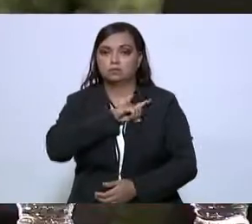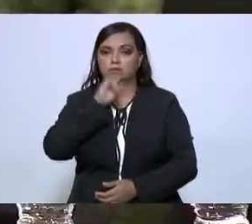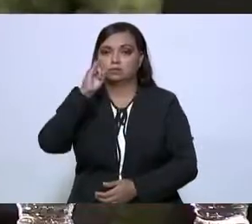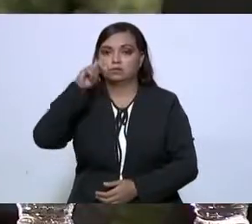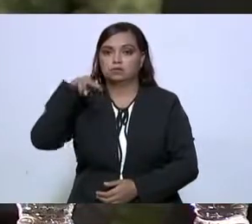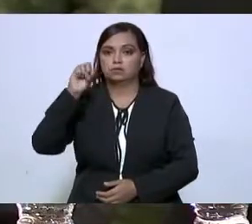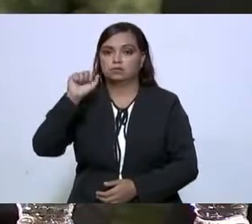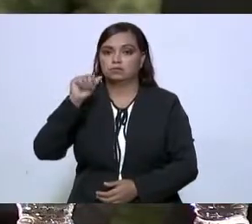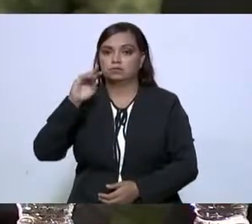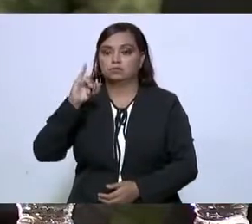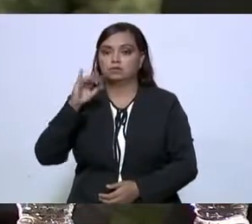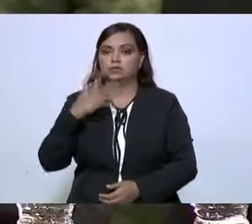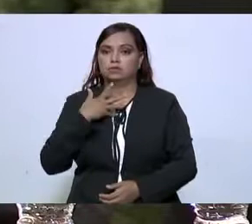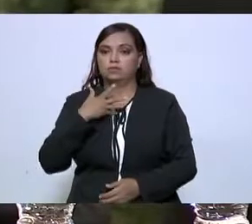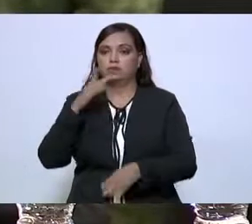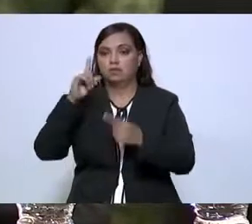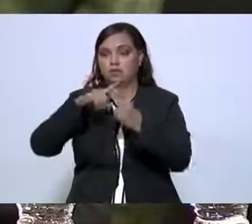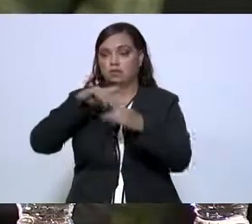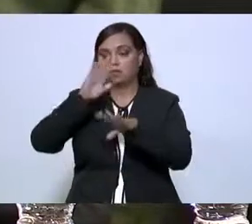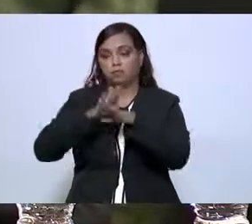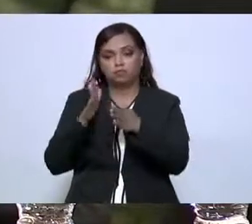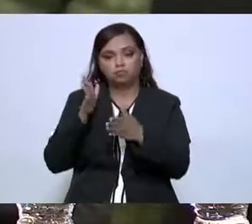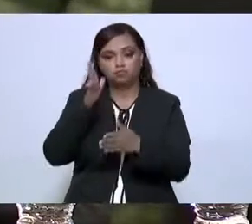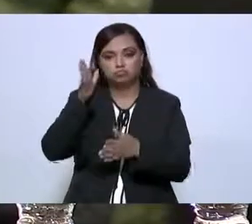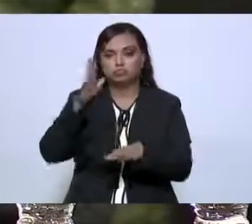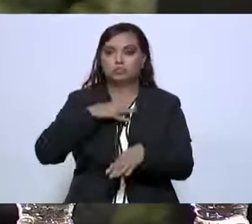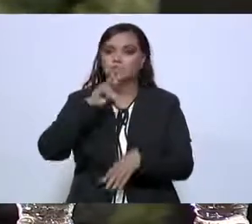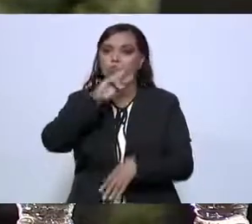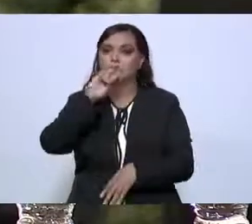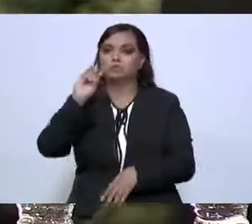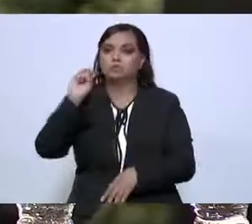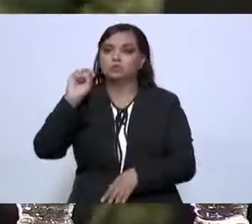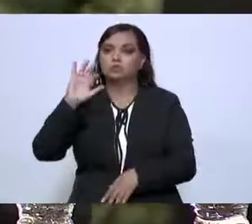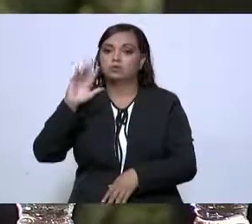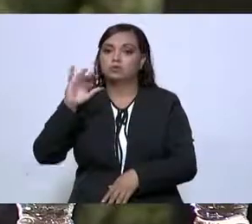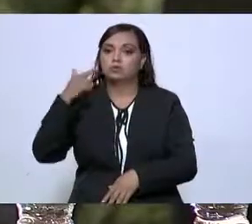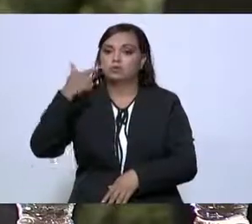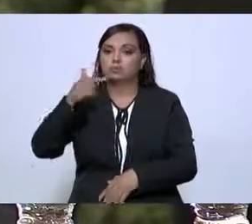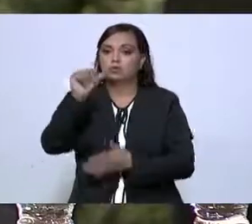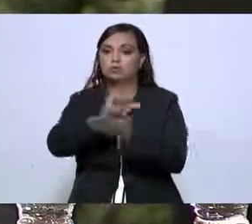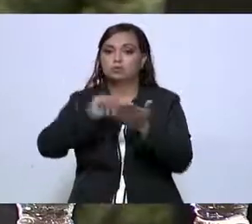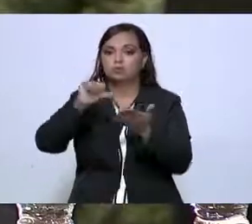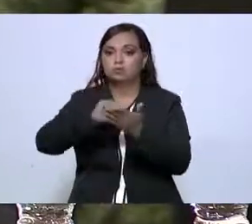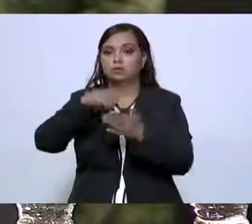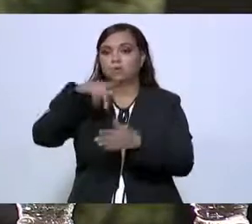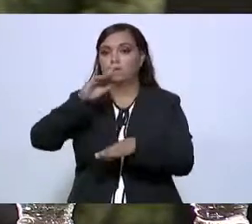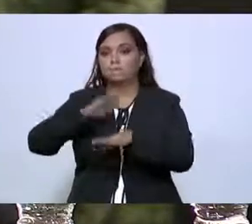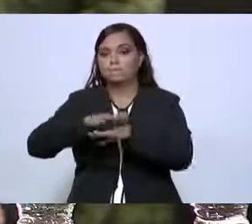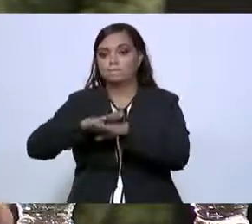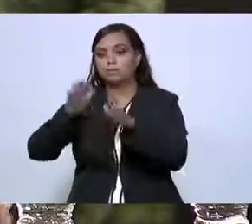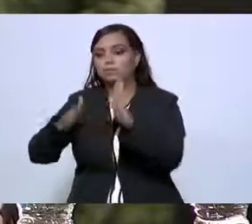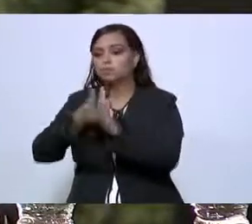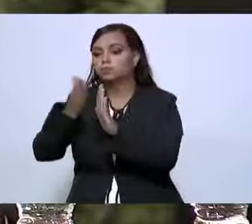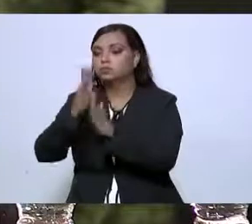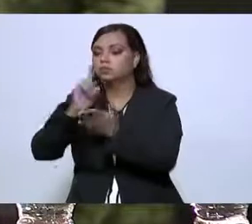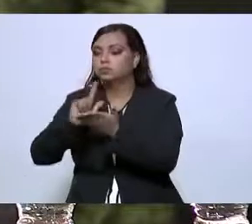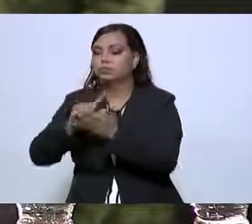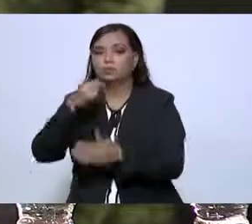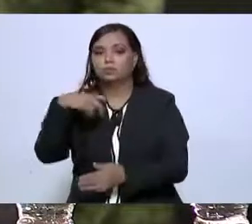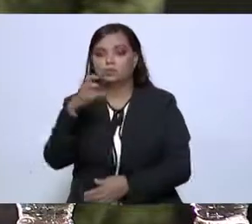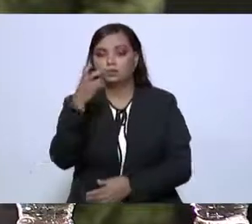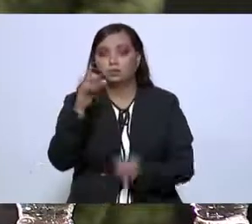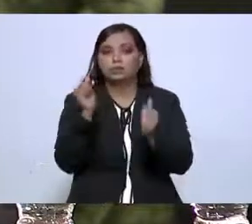INSABI tiene todavía de tarea por delante 257 centros por rehabilitar. Para ello,